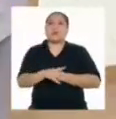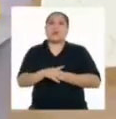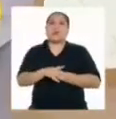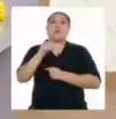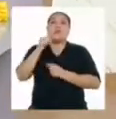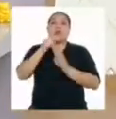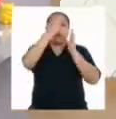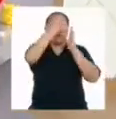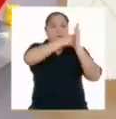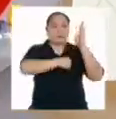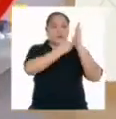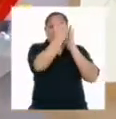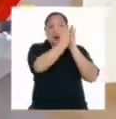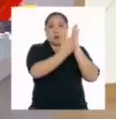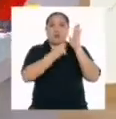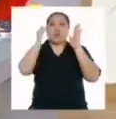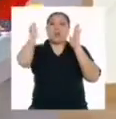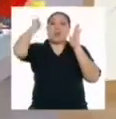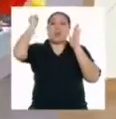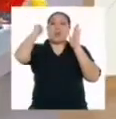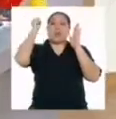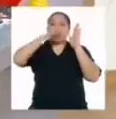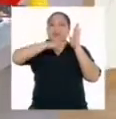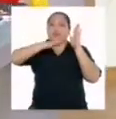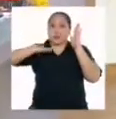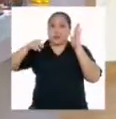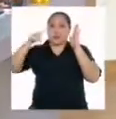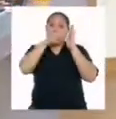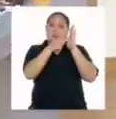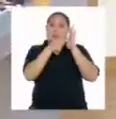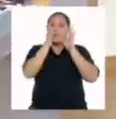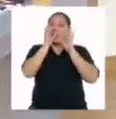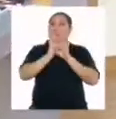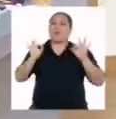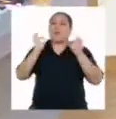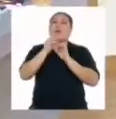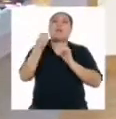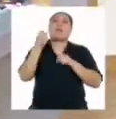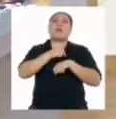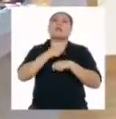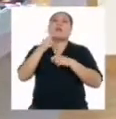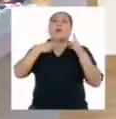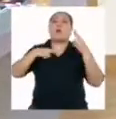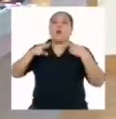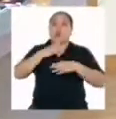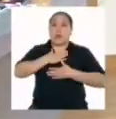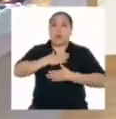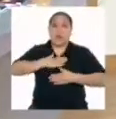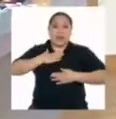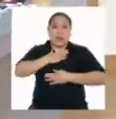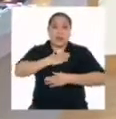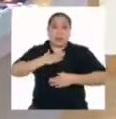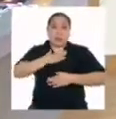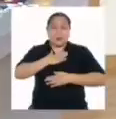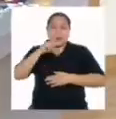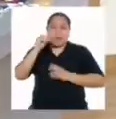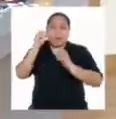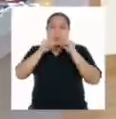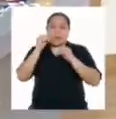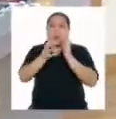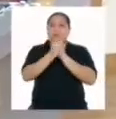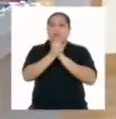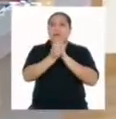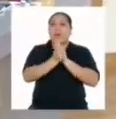declaración de los derechos del niño. Yo creo que es tan importante porque los momentos de recreación nos permiten desarrollar habilidades